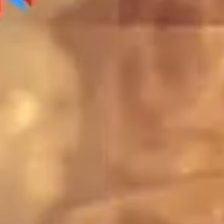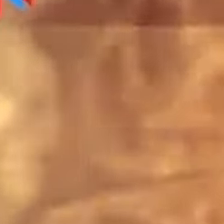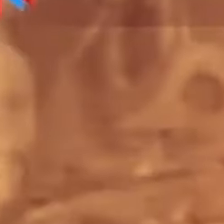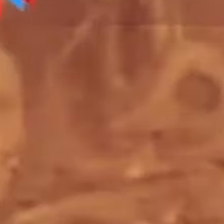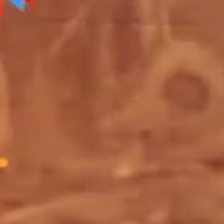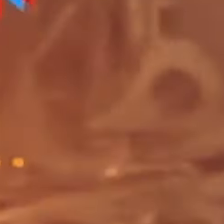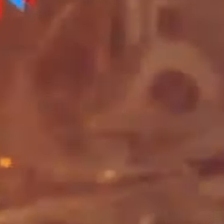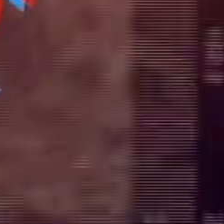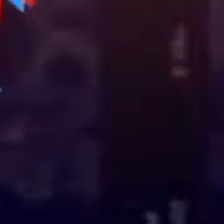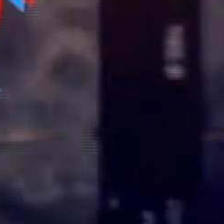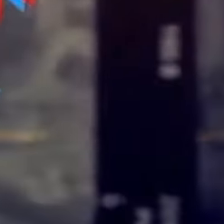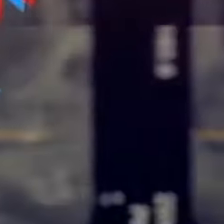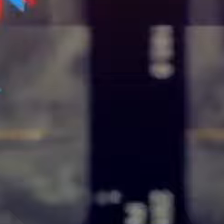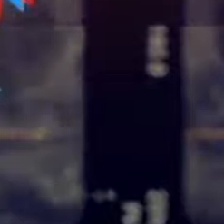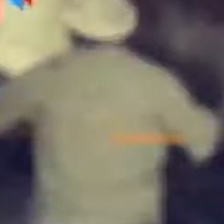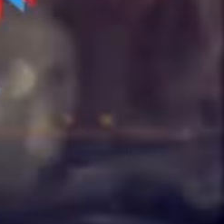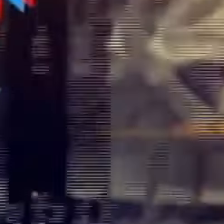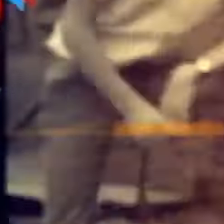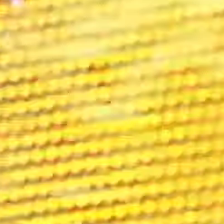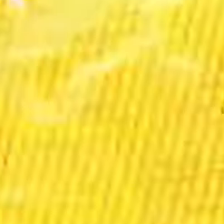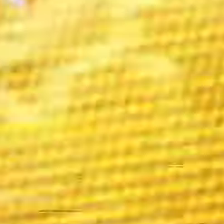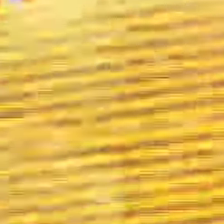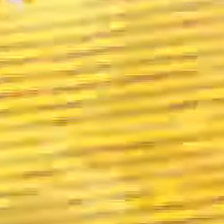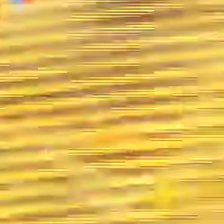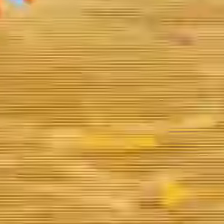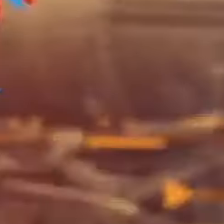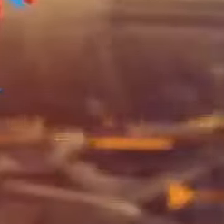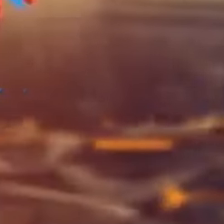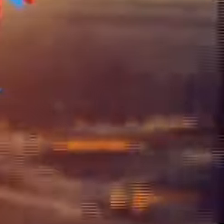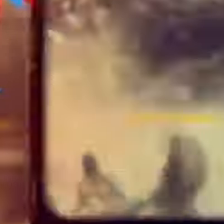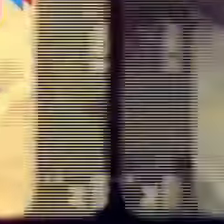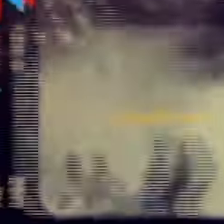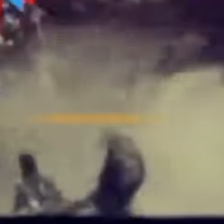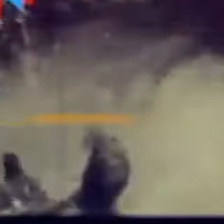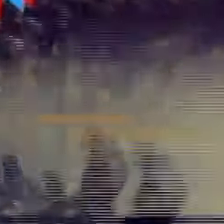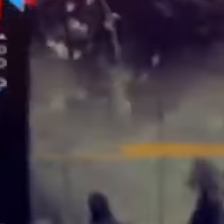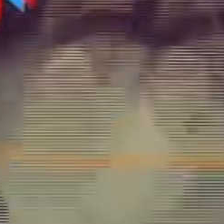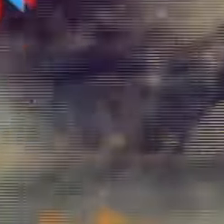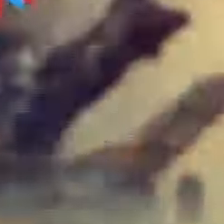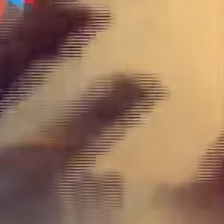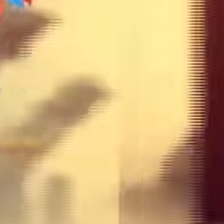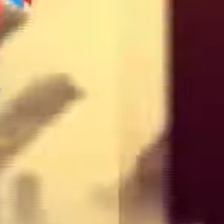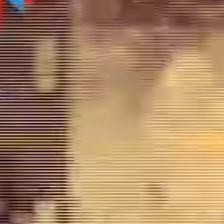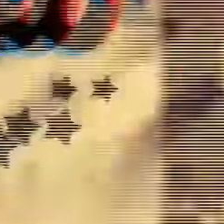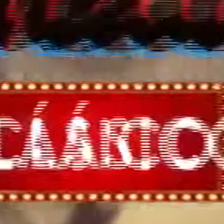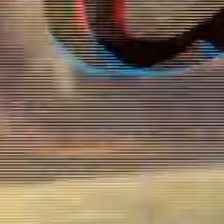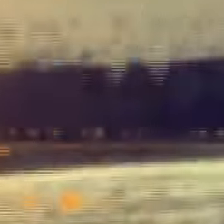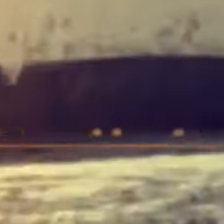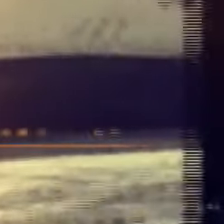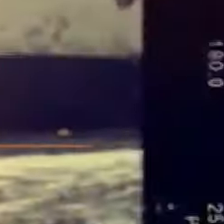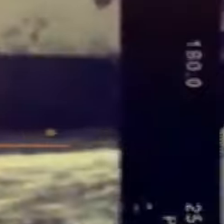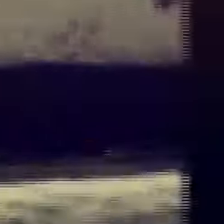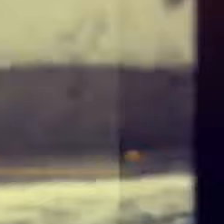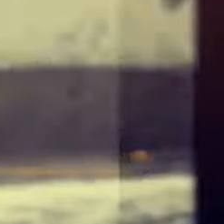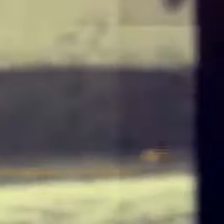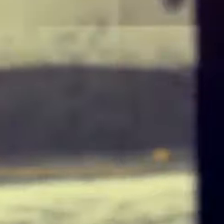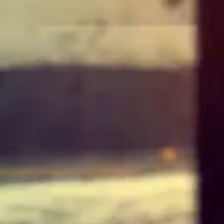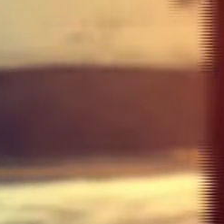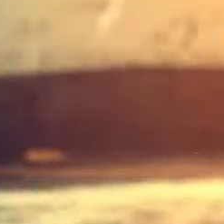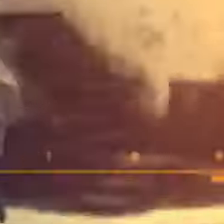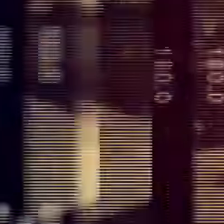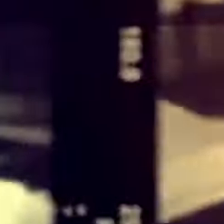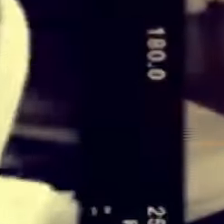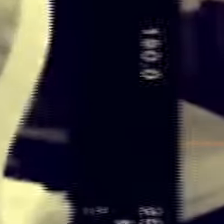Clásico. Un recorrido por los primeros 60 años de producción cinematográfica nacional, el viernes 8 de